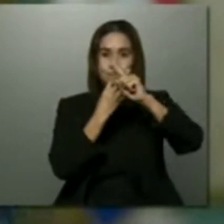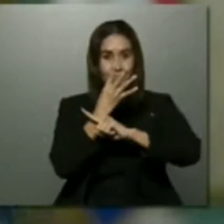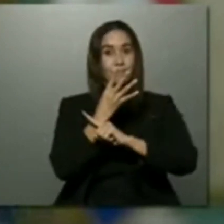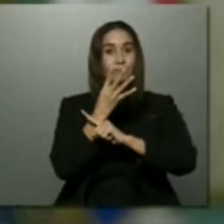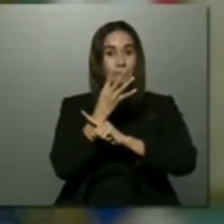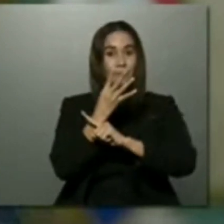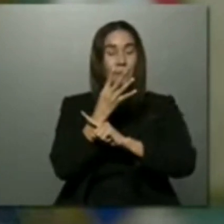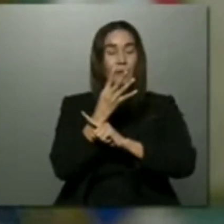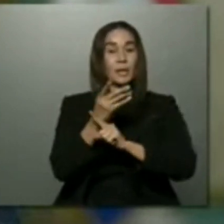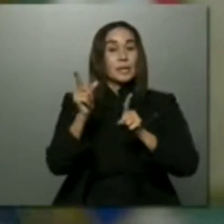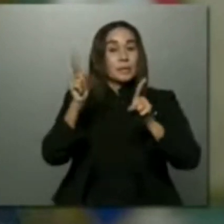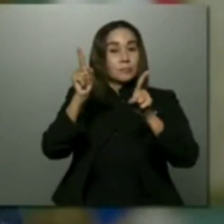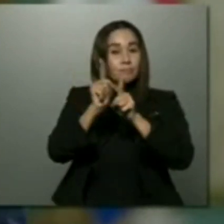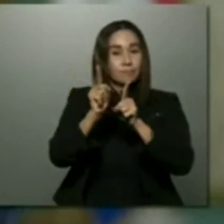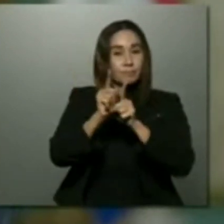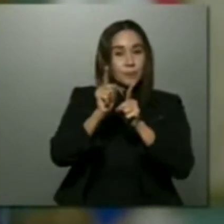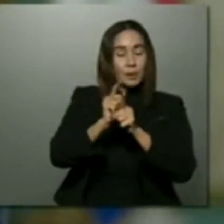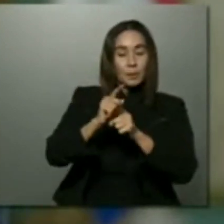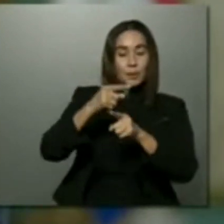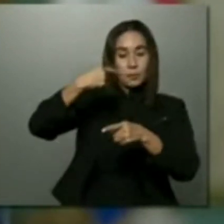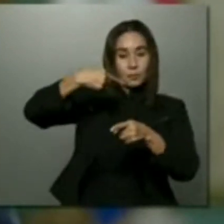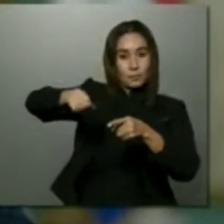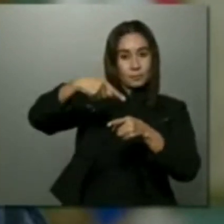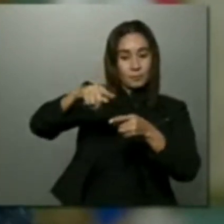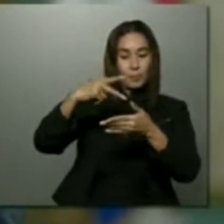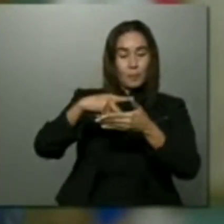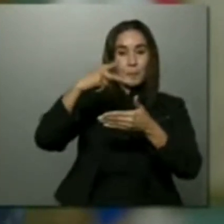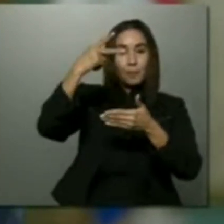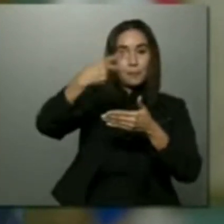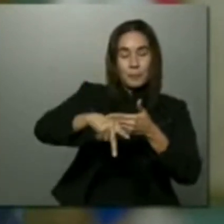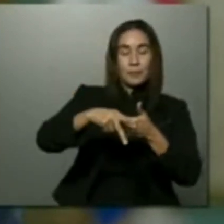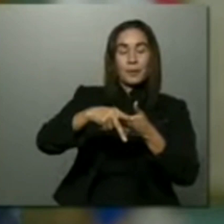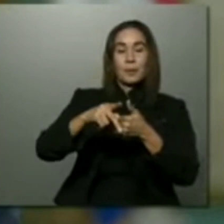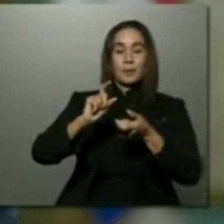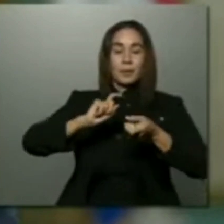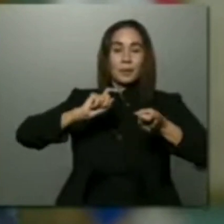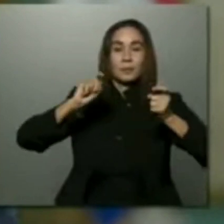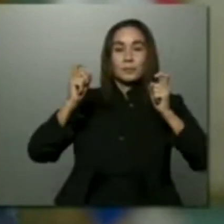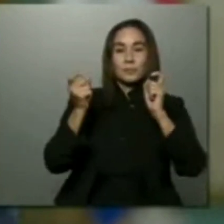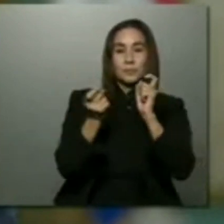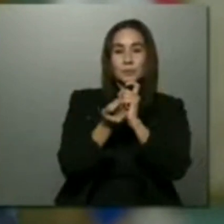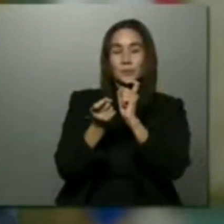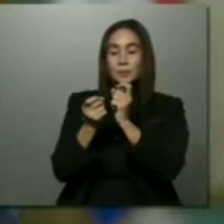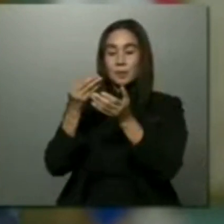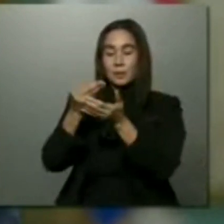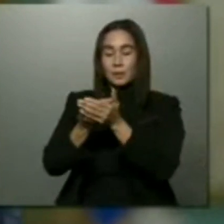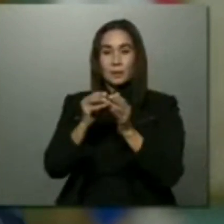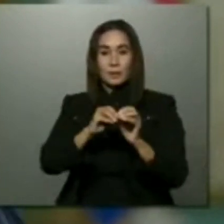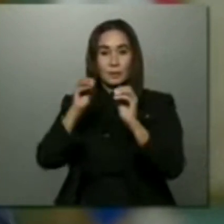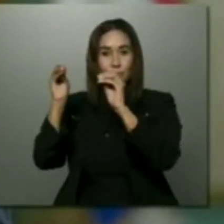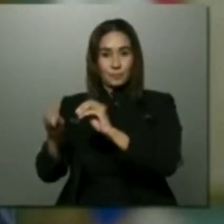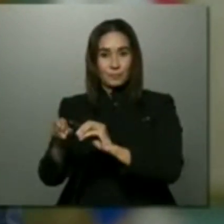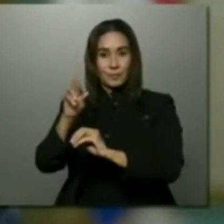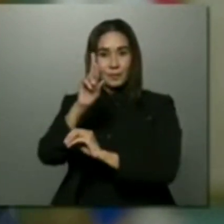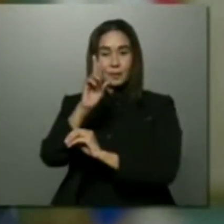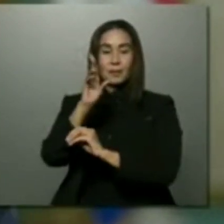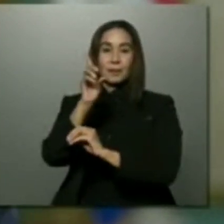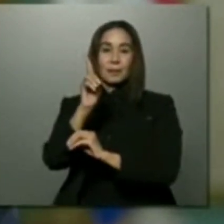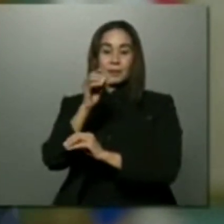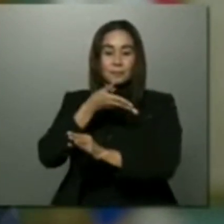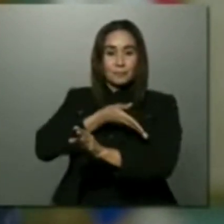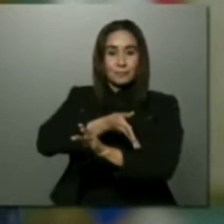contar lo que generarían los peajes una vez hayan sido transferidos al Fideicomiso Estatal R.D. Vial.